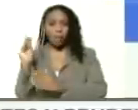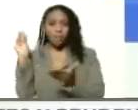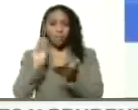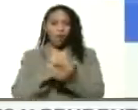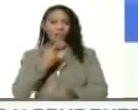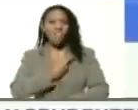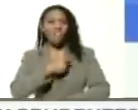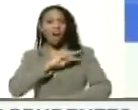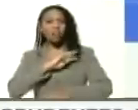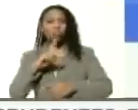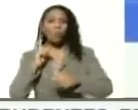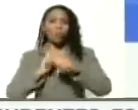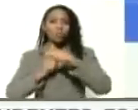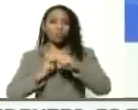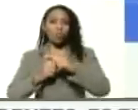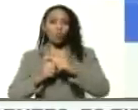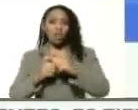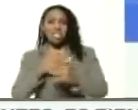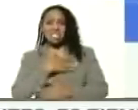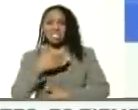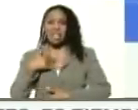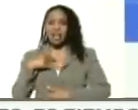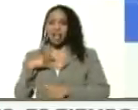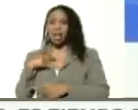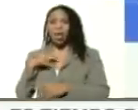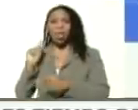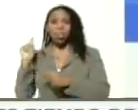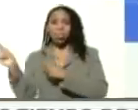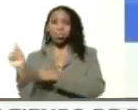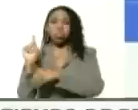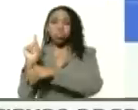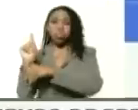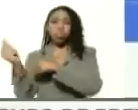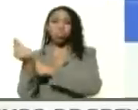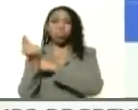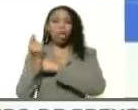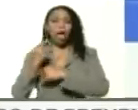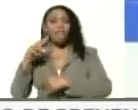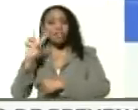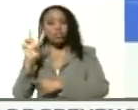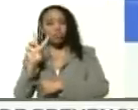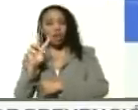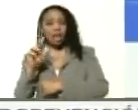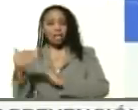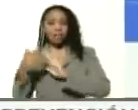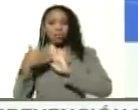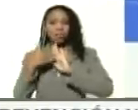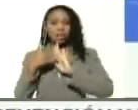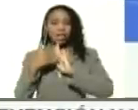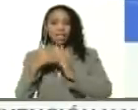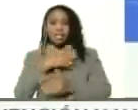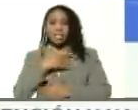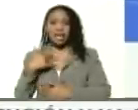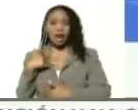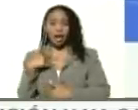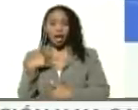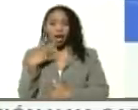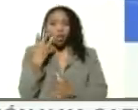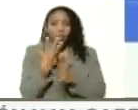positivos, pretenden acusar a Venezuela, que es el país agredido, y buscan eludir su